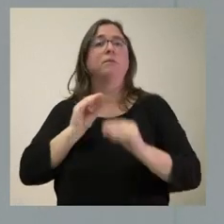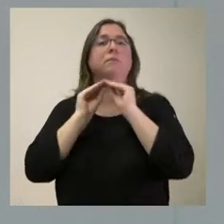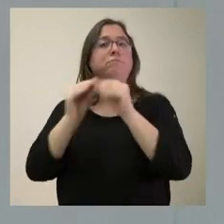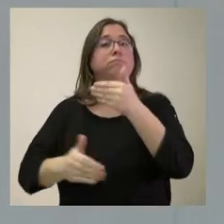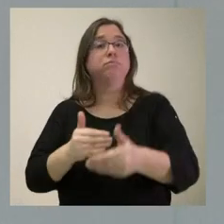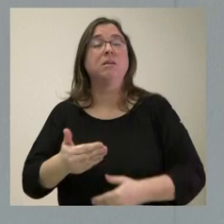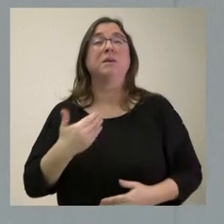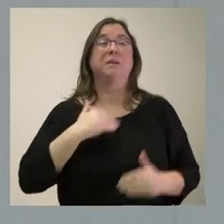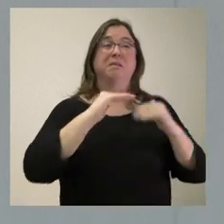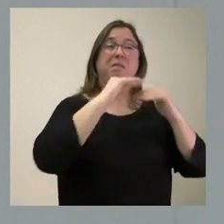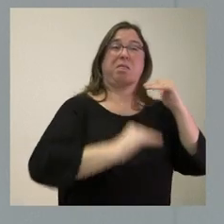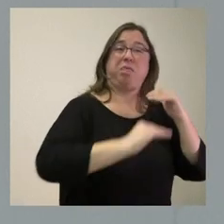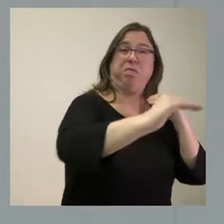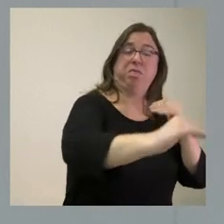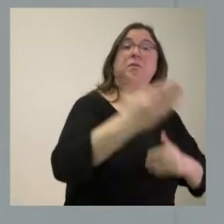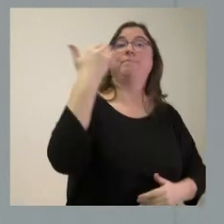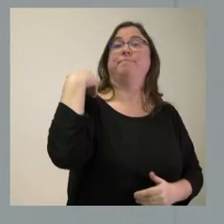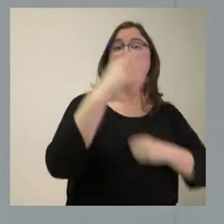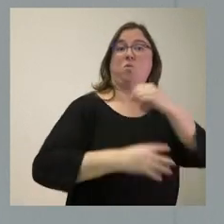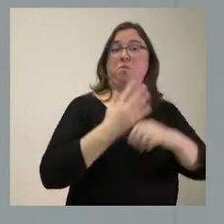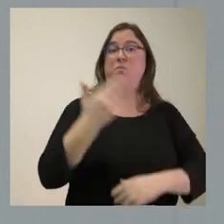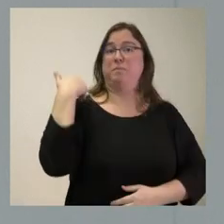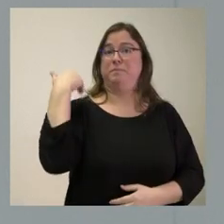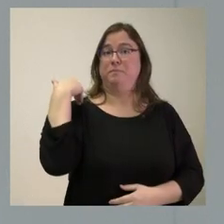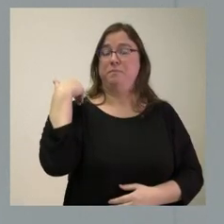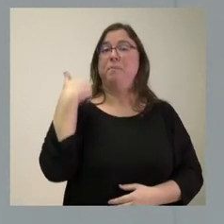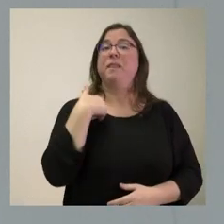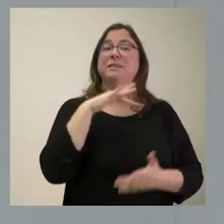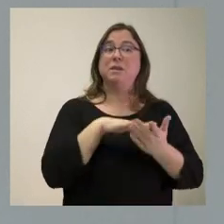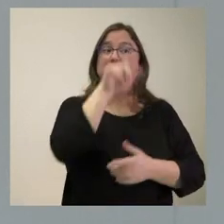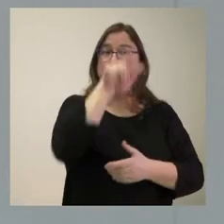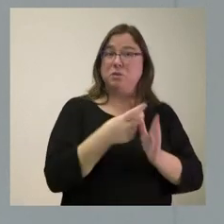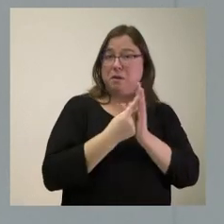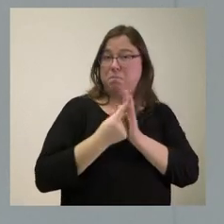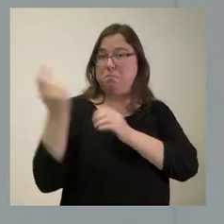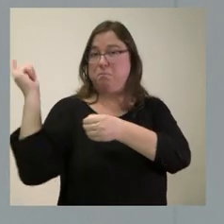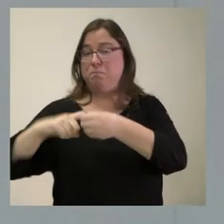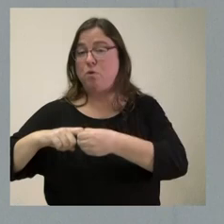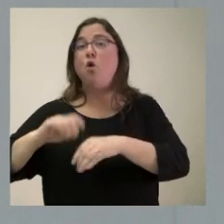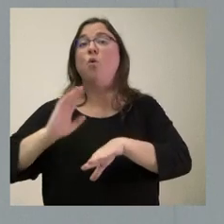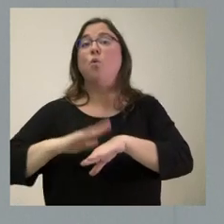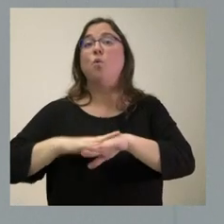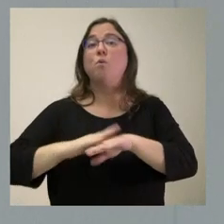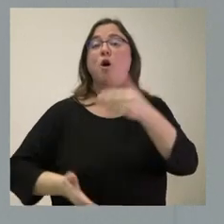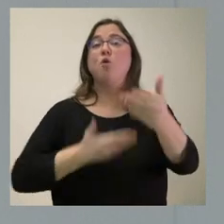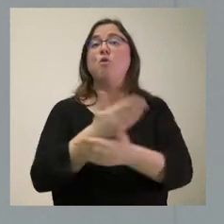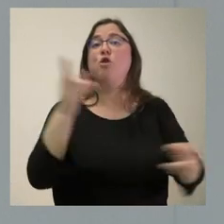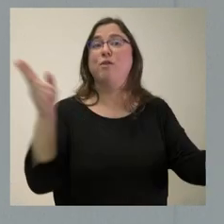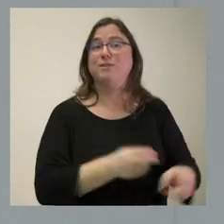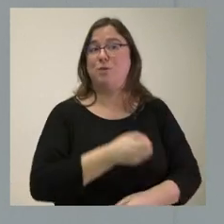inestabilidad la podía dar que, en la pasada legislatura, y una vez que aquellos transfugas como consecuencia de la moción de censura presentada por el PSOE,